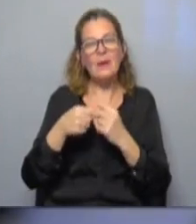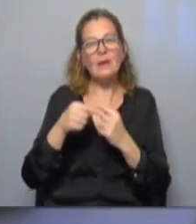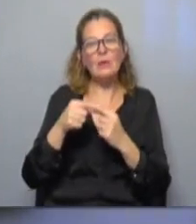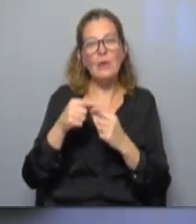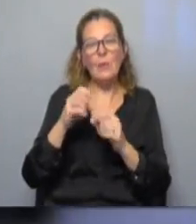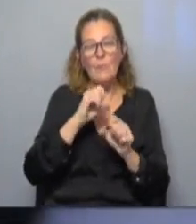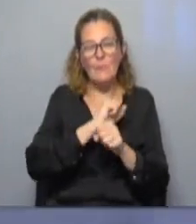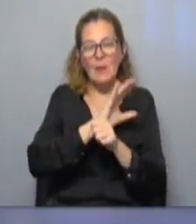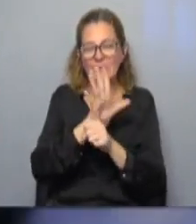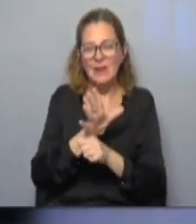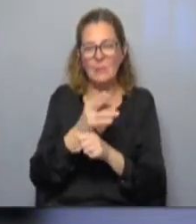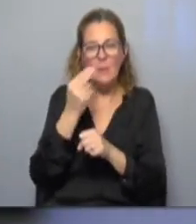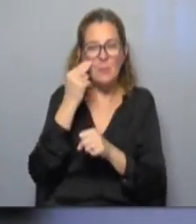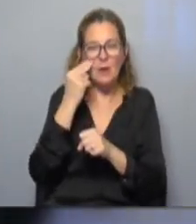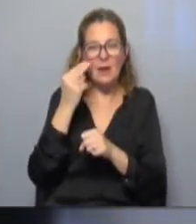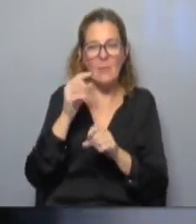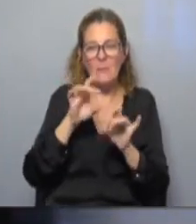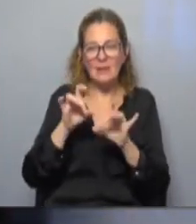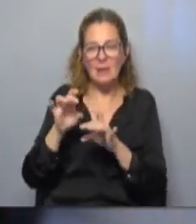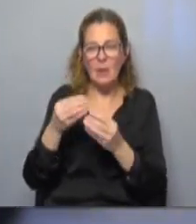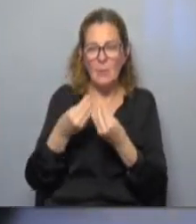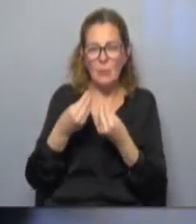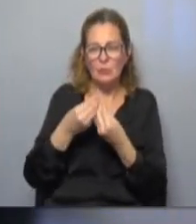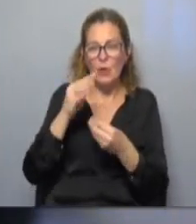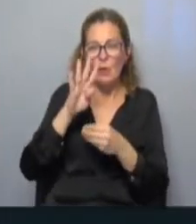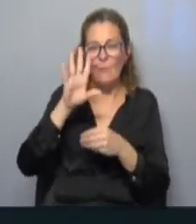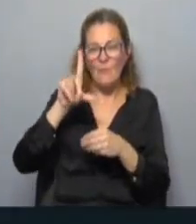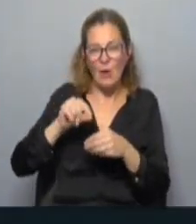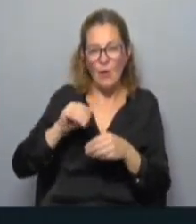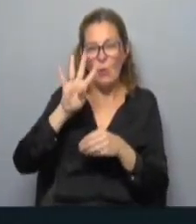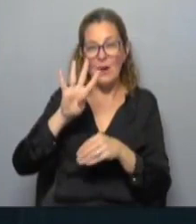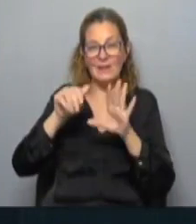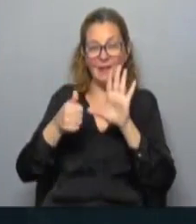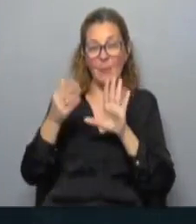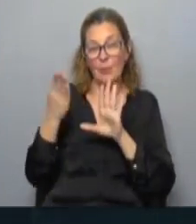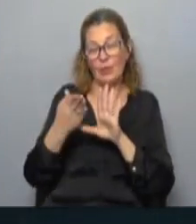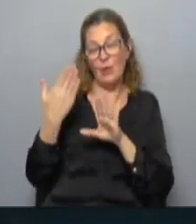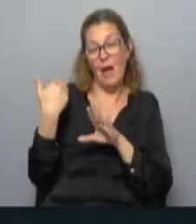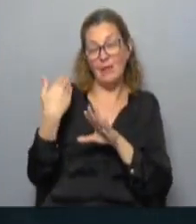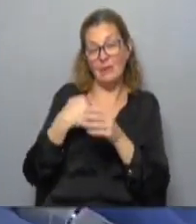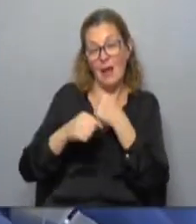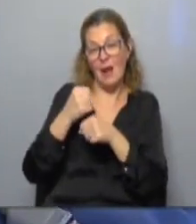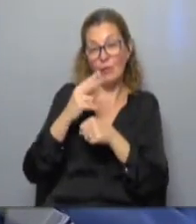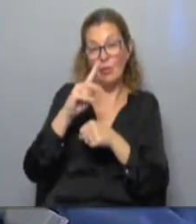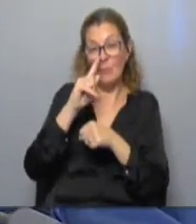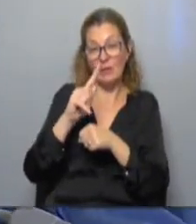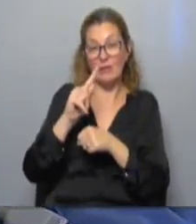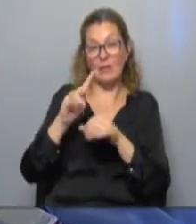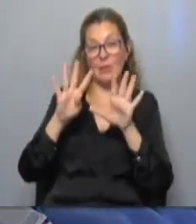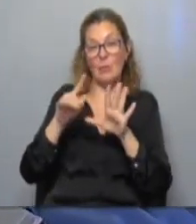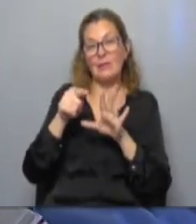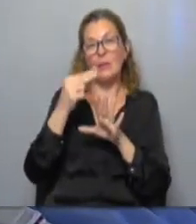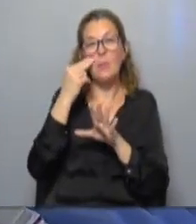durante la pandemia la cantidad de trasplantes se redujo un 46% en comparación con 2019 esto